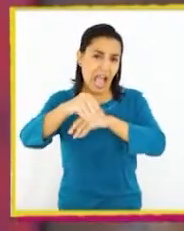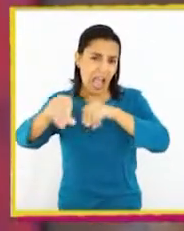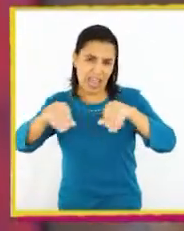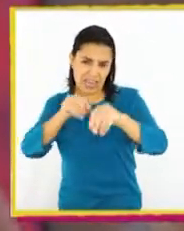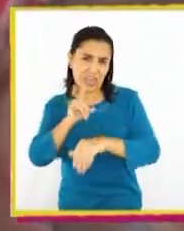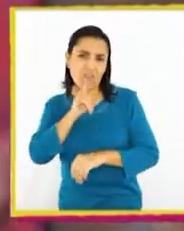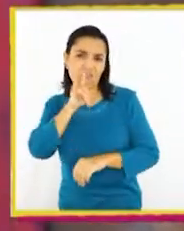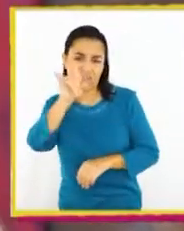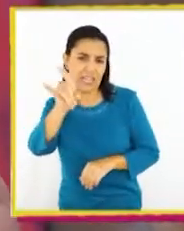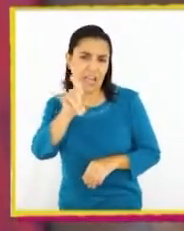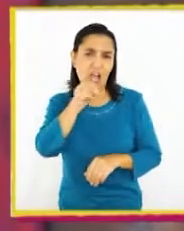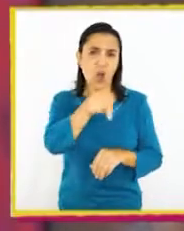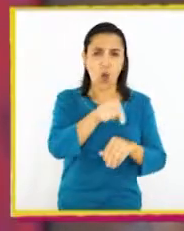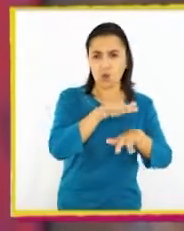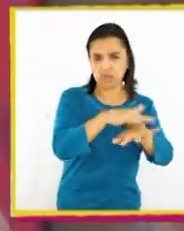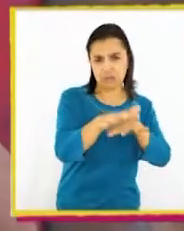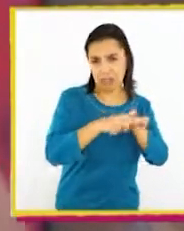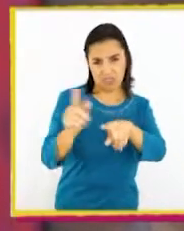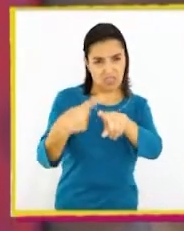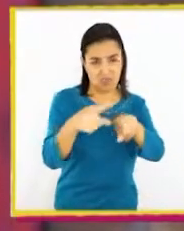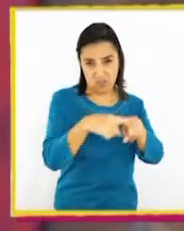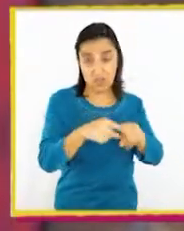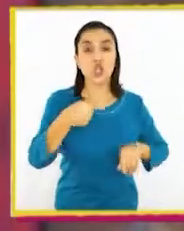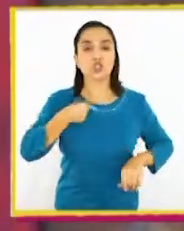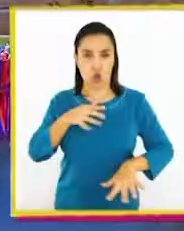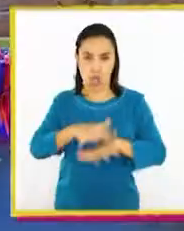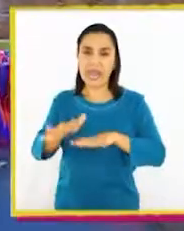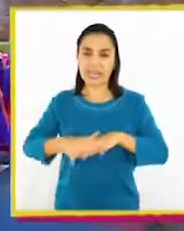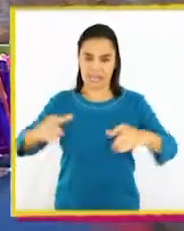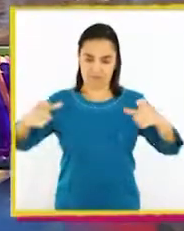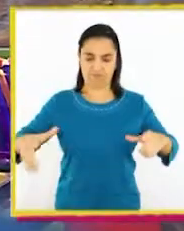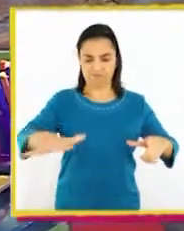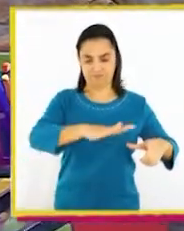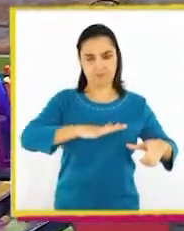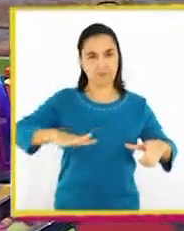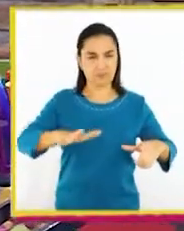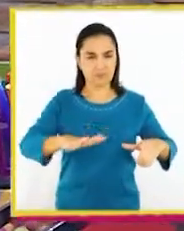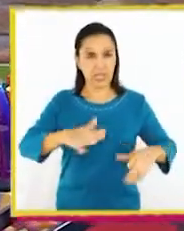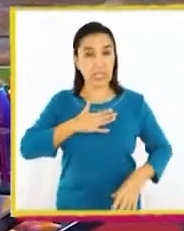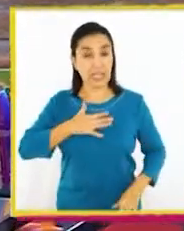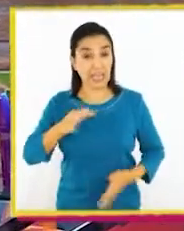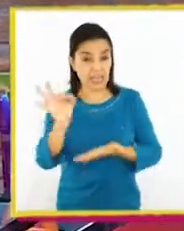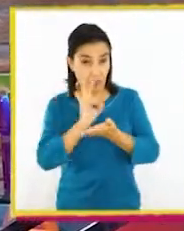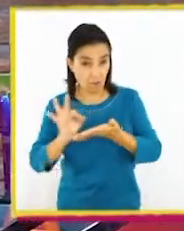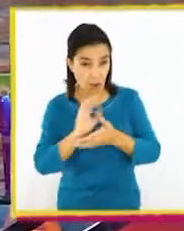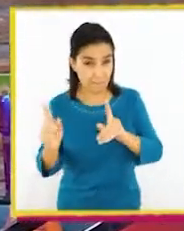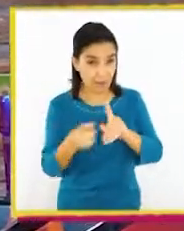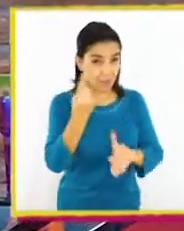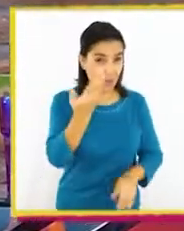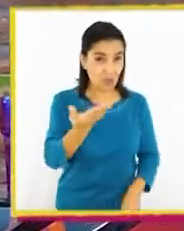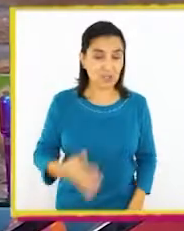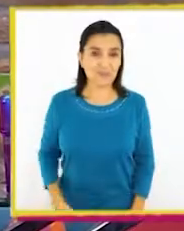arena fina o sémola. Yo usaré harina. ¿Qué quieren dibujar primero?